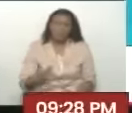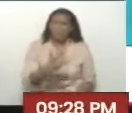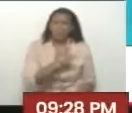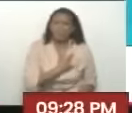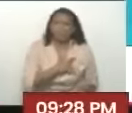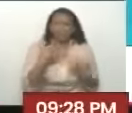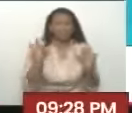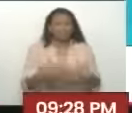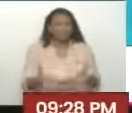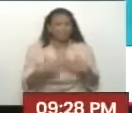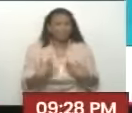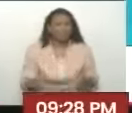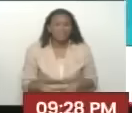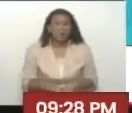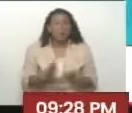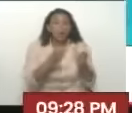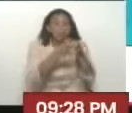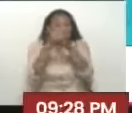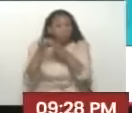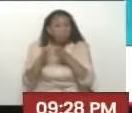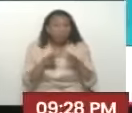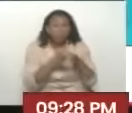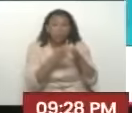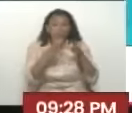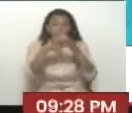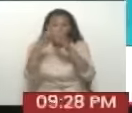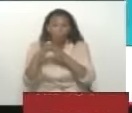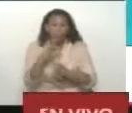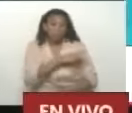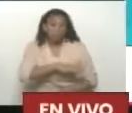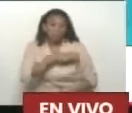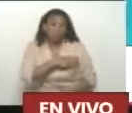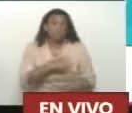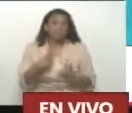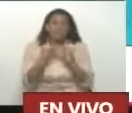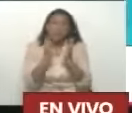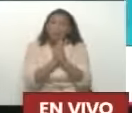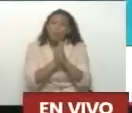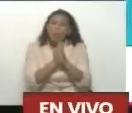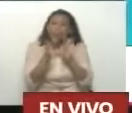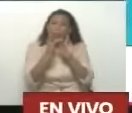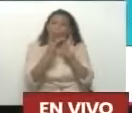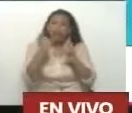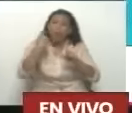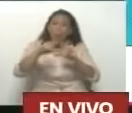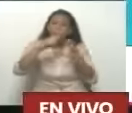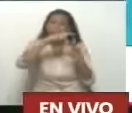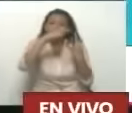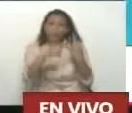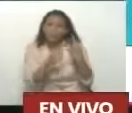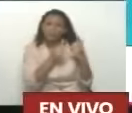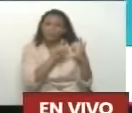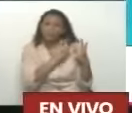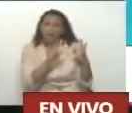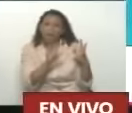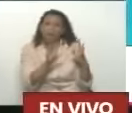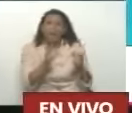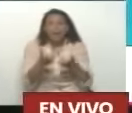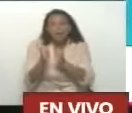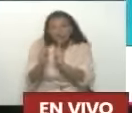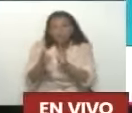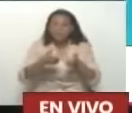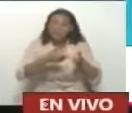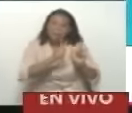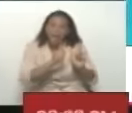amor. Tenemos cuatro delegaciones ahorita, si me pueden conectar con todas las delegaciones. Aquí está Rafael Lacaba,